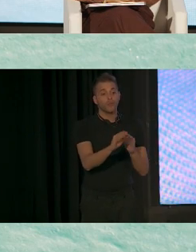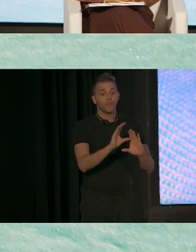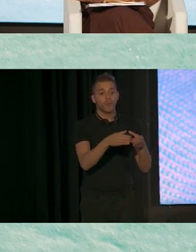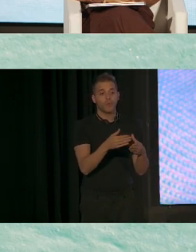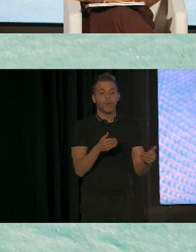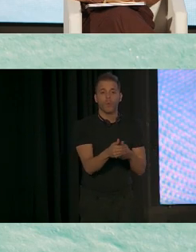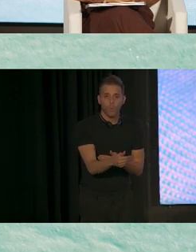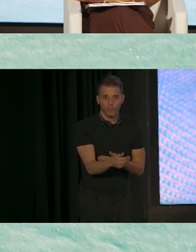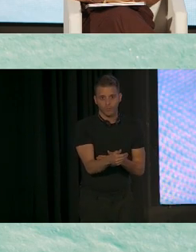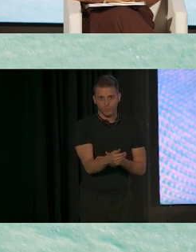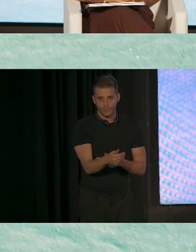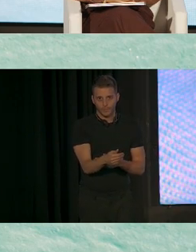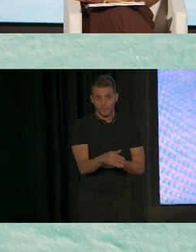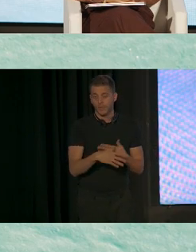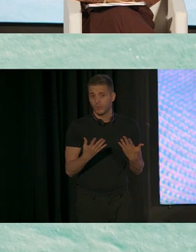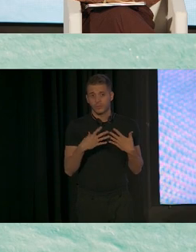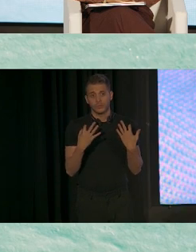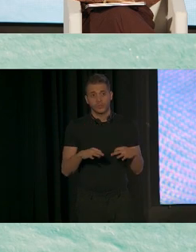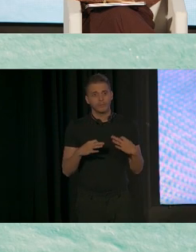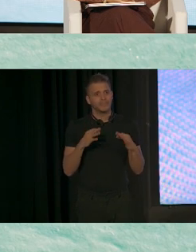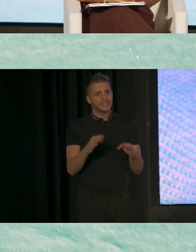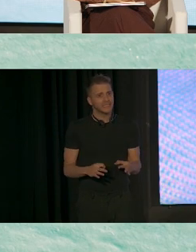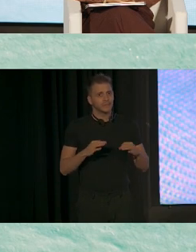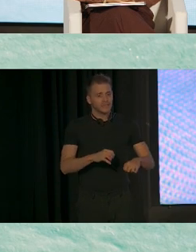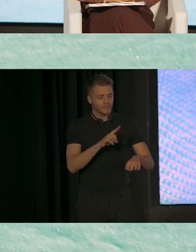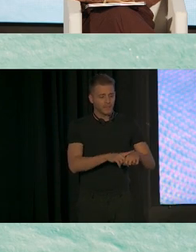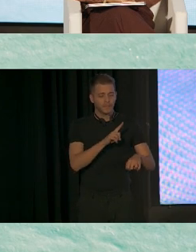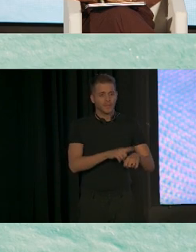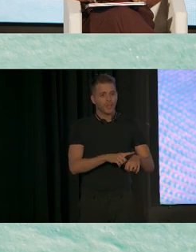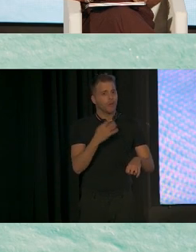apoyo. Y normalmente es la misma hora cada semana.